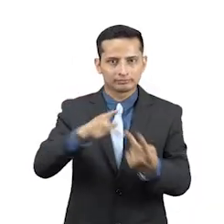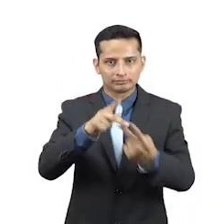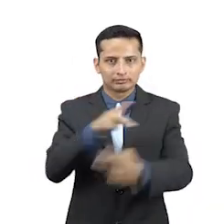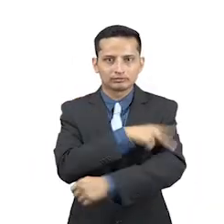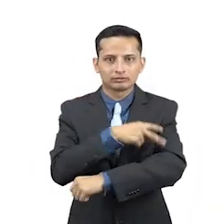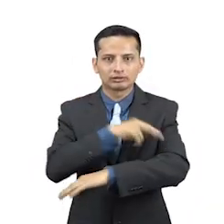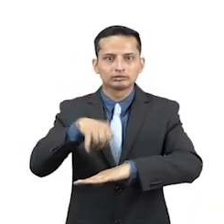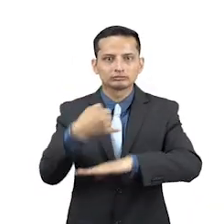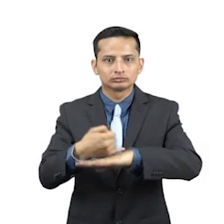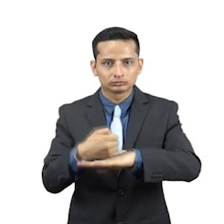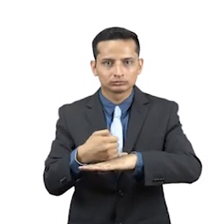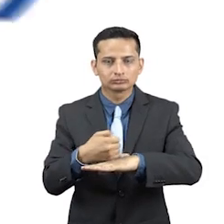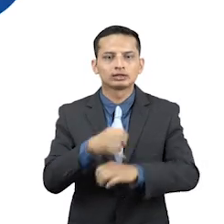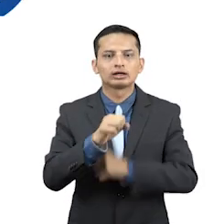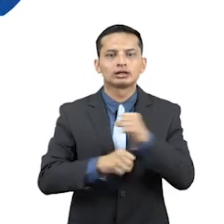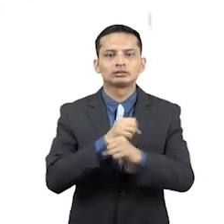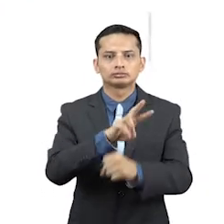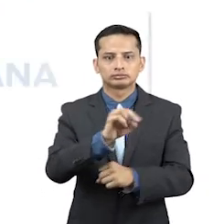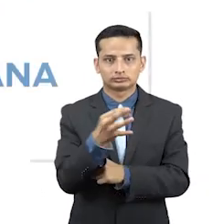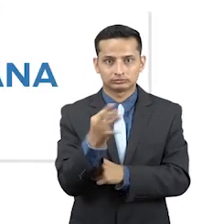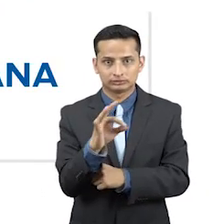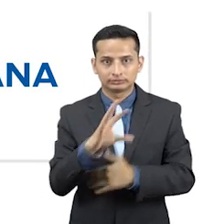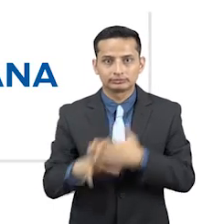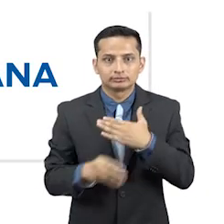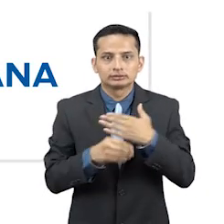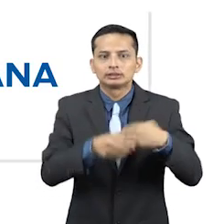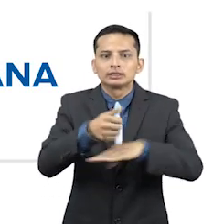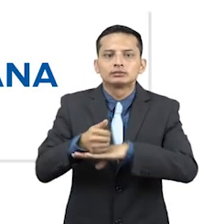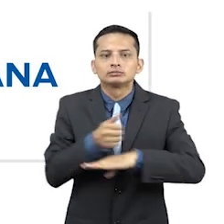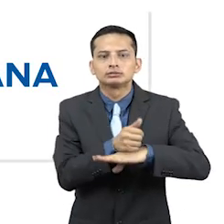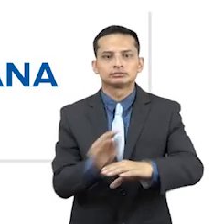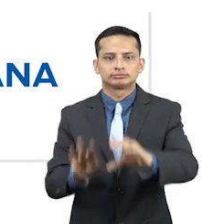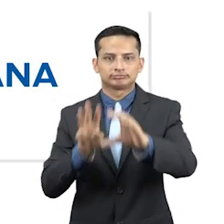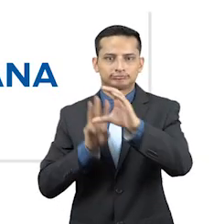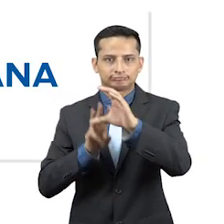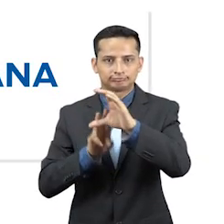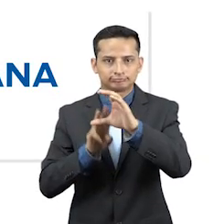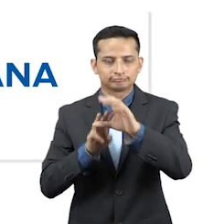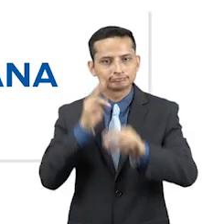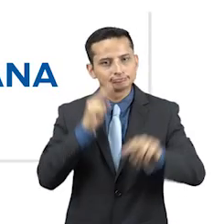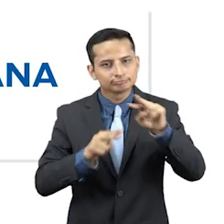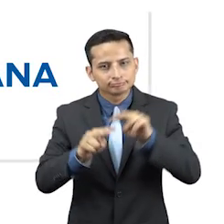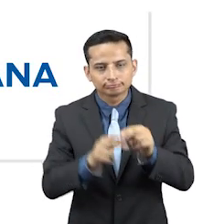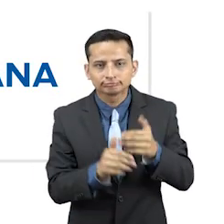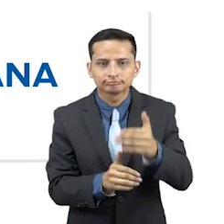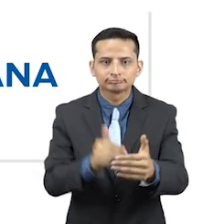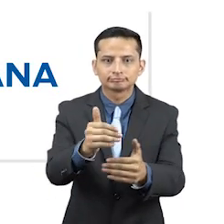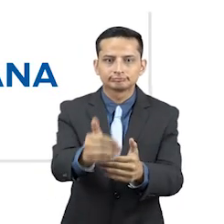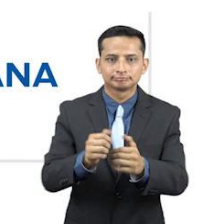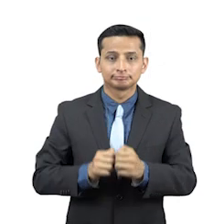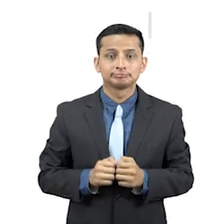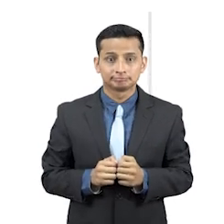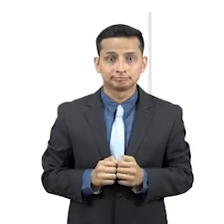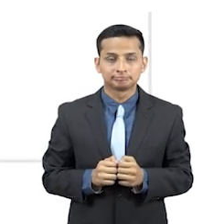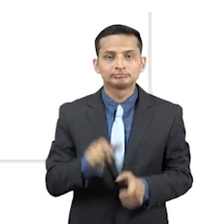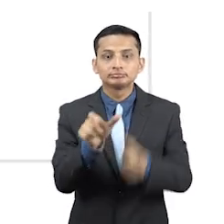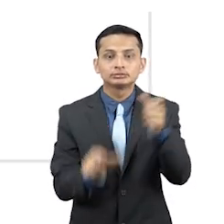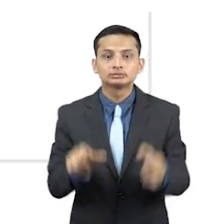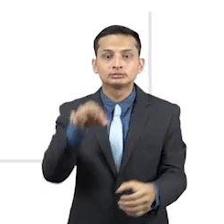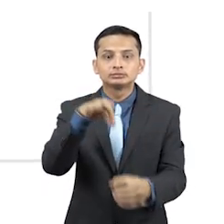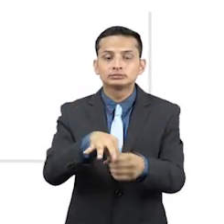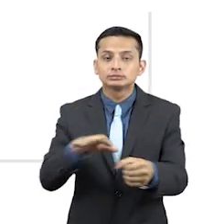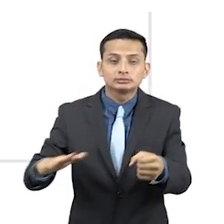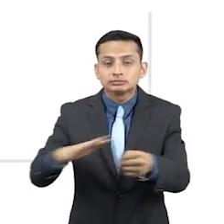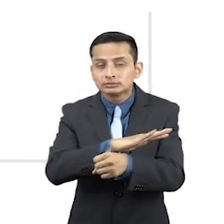Elecciones Seccionales 2019 y elección de autoridades del Consejo de Participación Ciudadana y Control Social, donde la